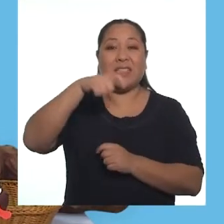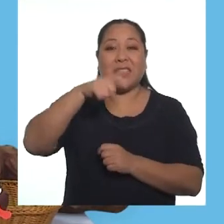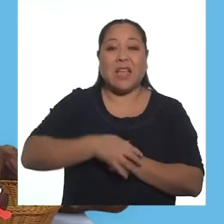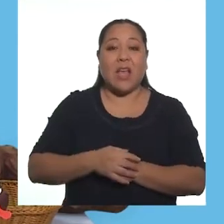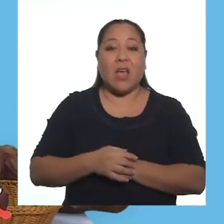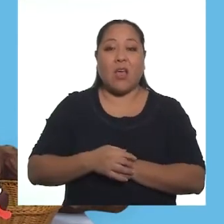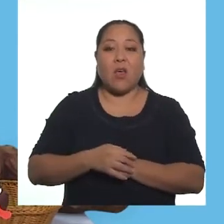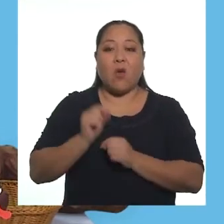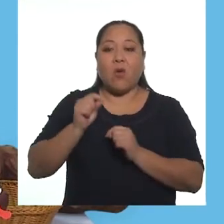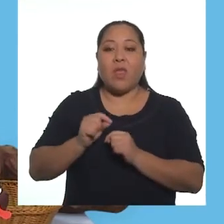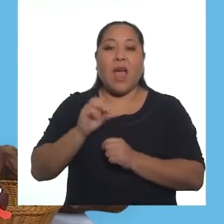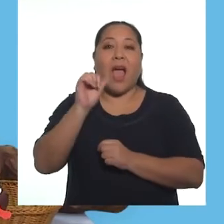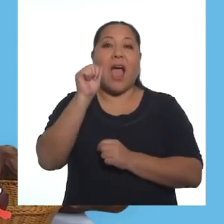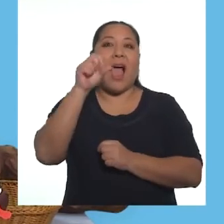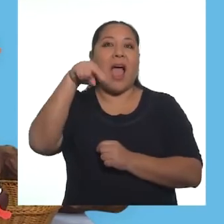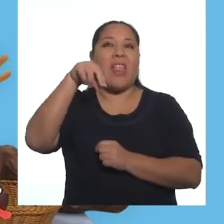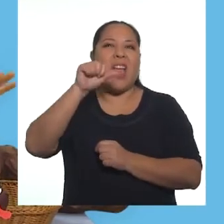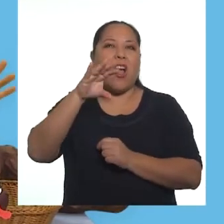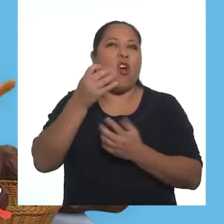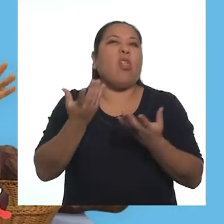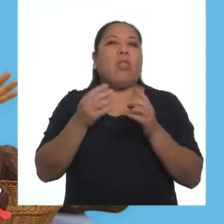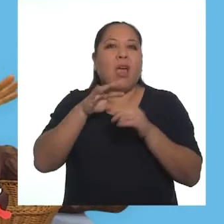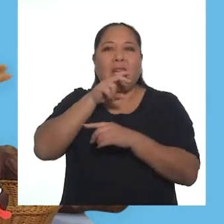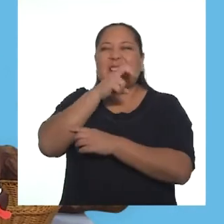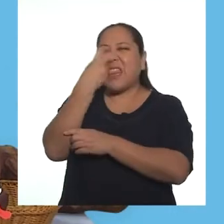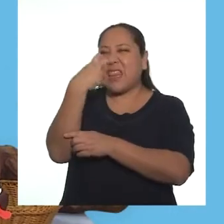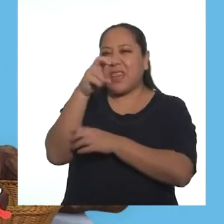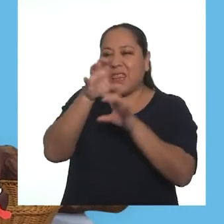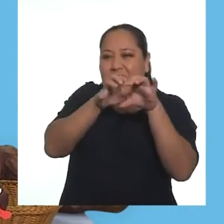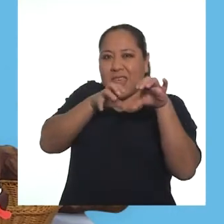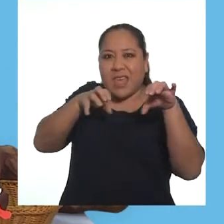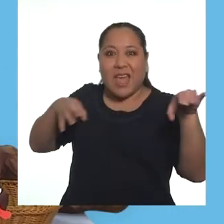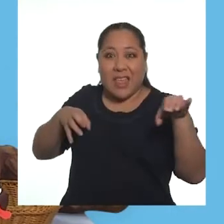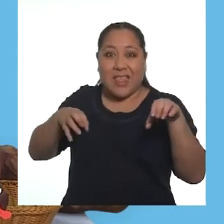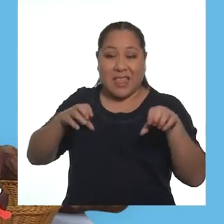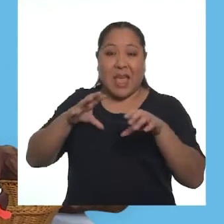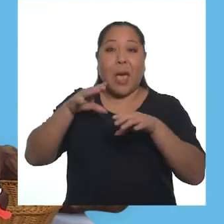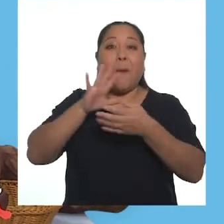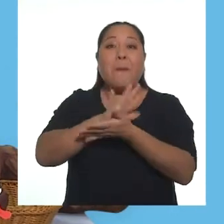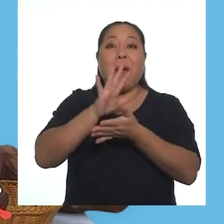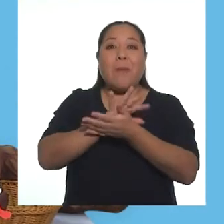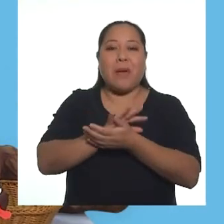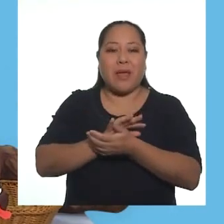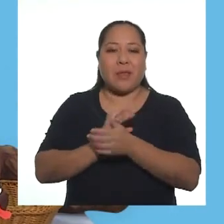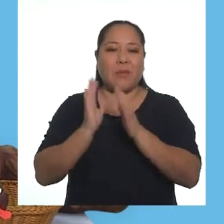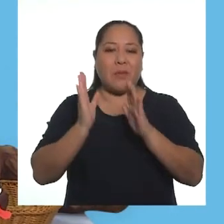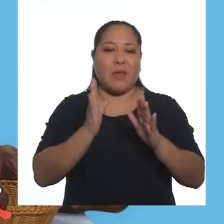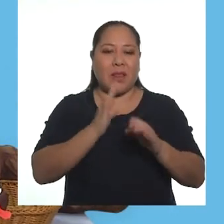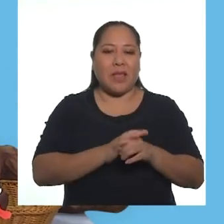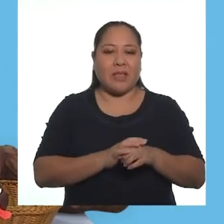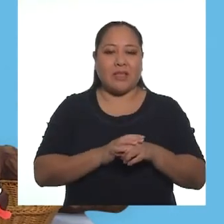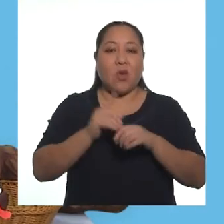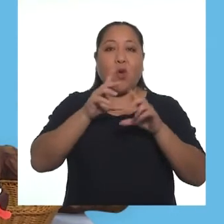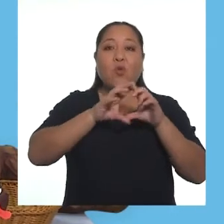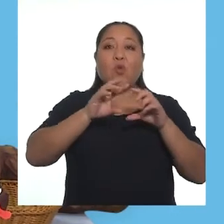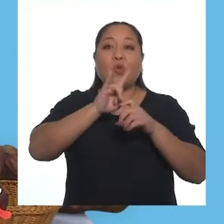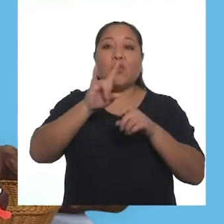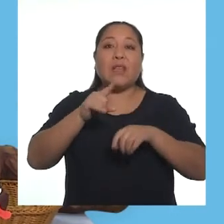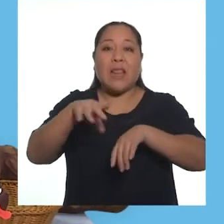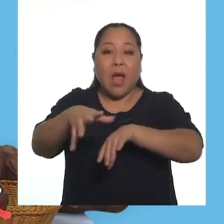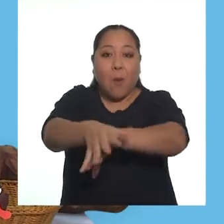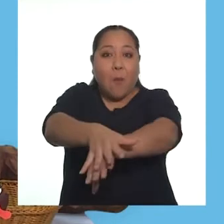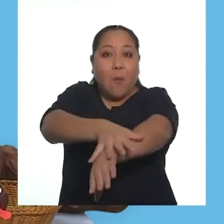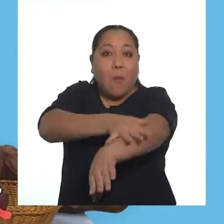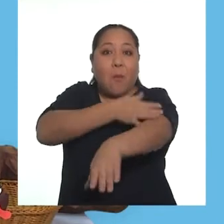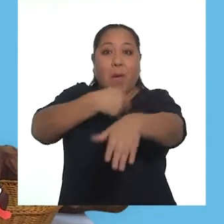Además, necesitarán una anaconda hecha de papel. Para elaborarla, usarán unas